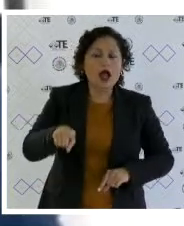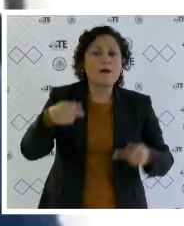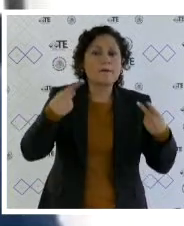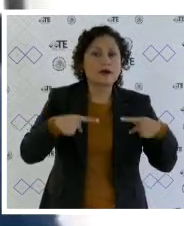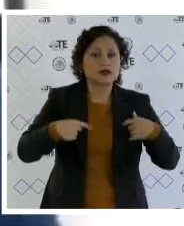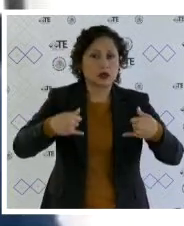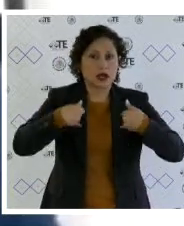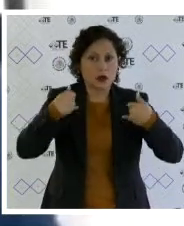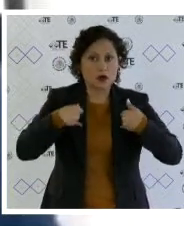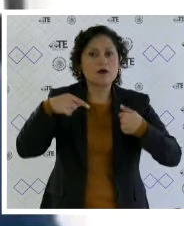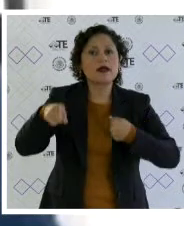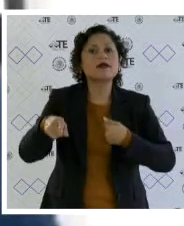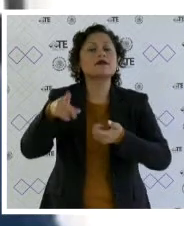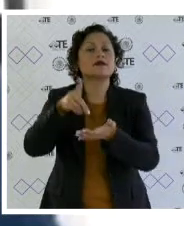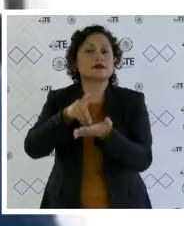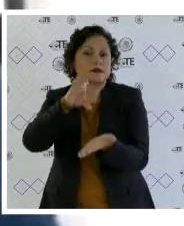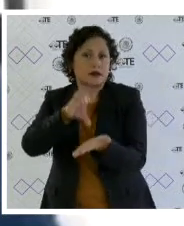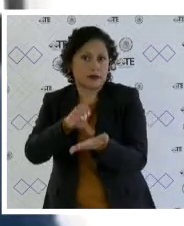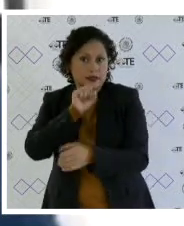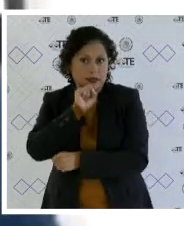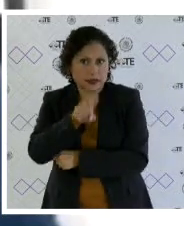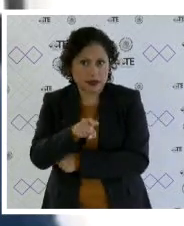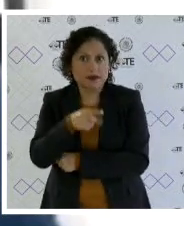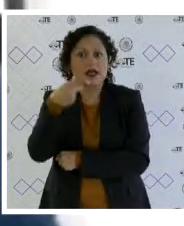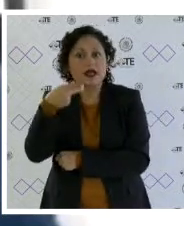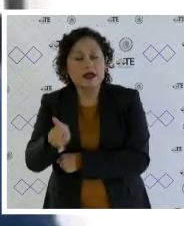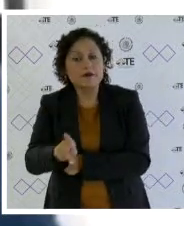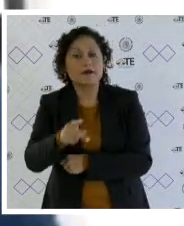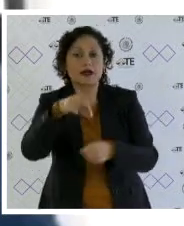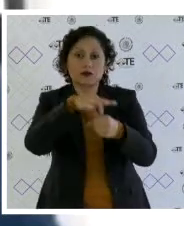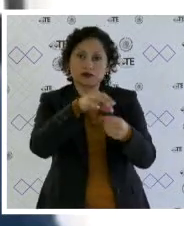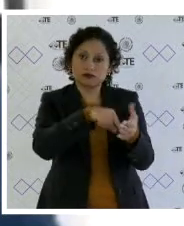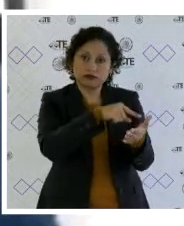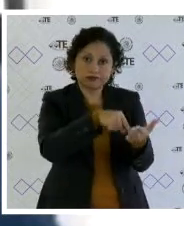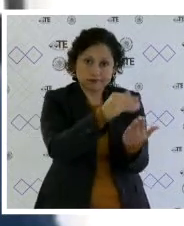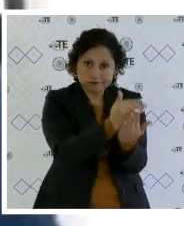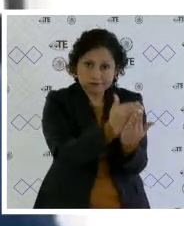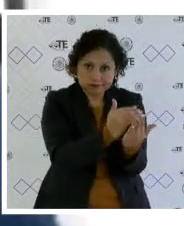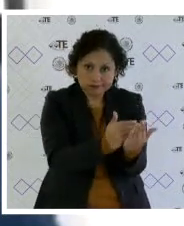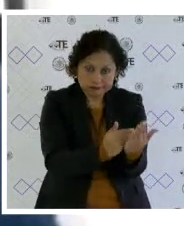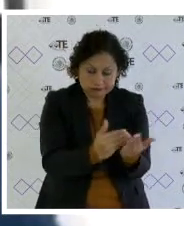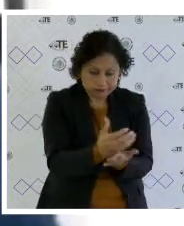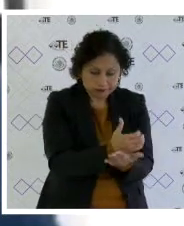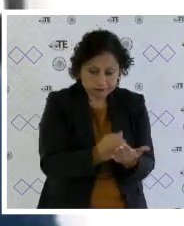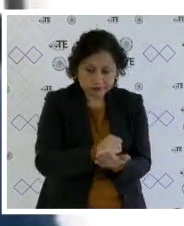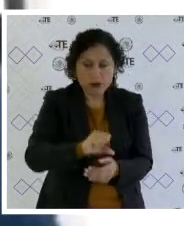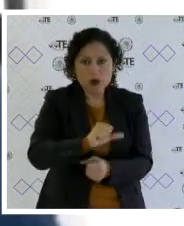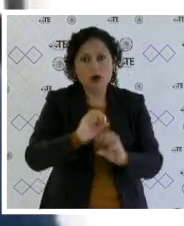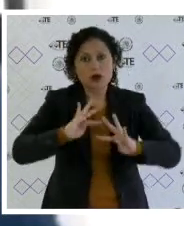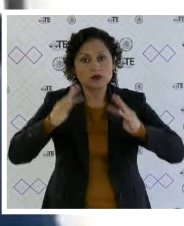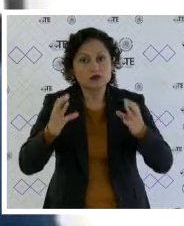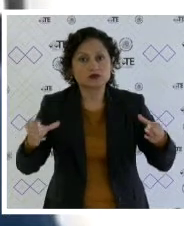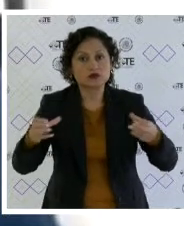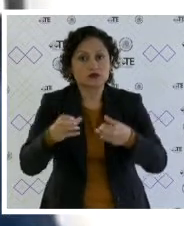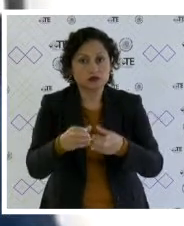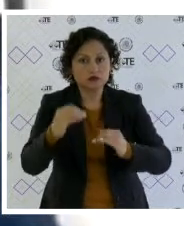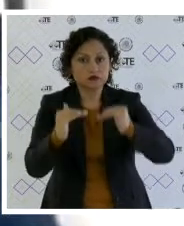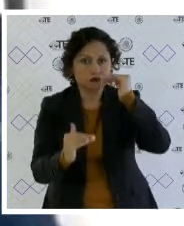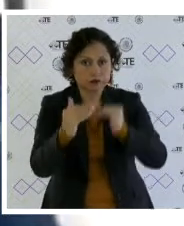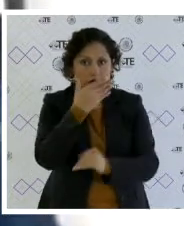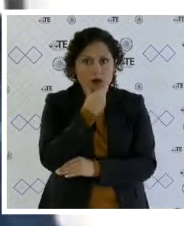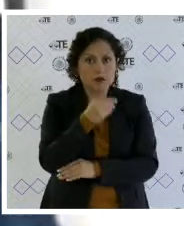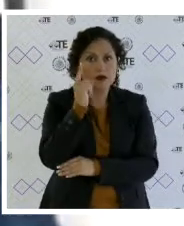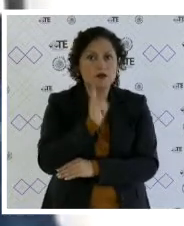con discapacidad. Sin embargo, con base en los resultados del acta de cómputo total y la regla de alternancia de género, corresponde a la parte actora